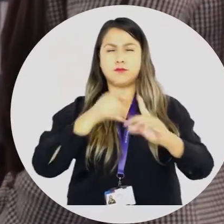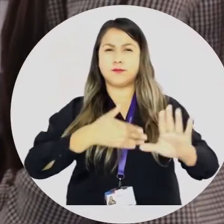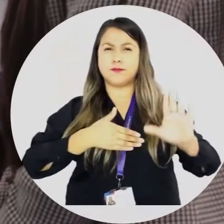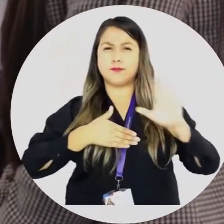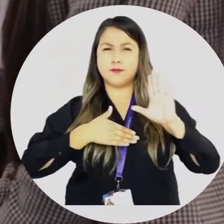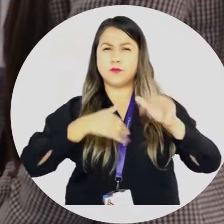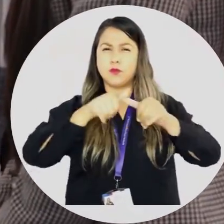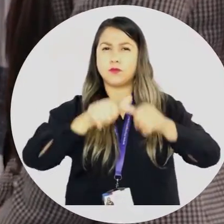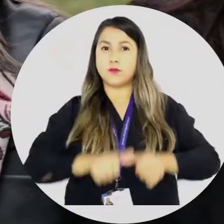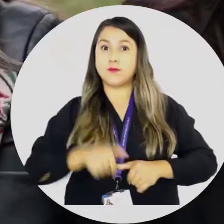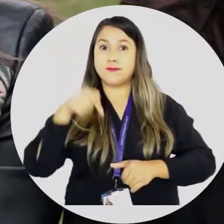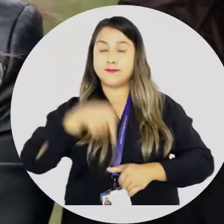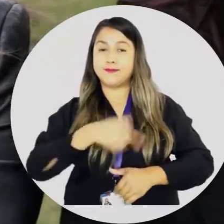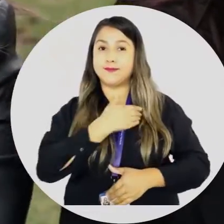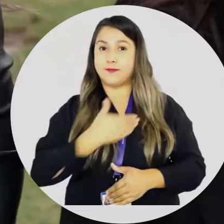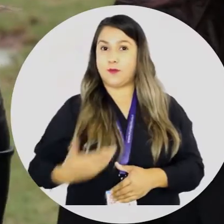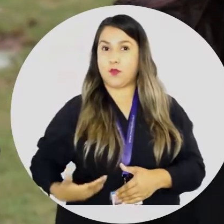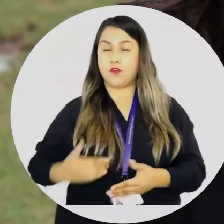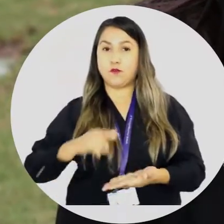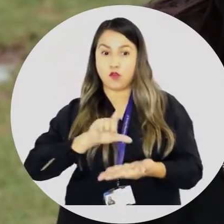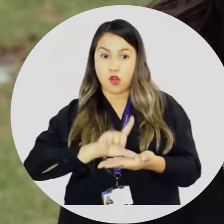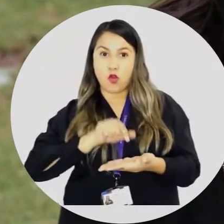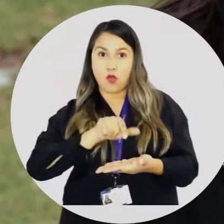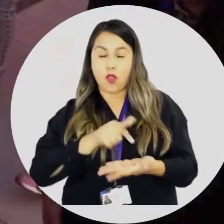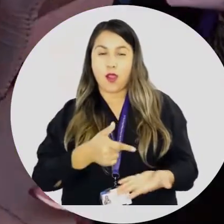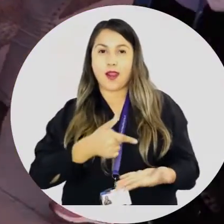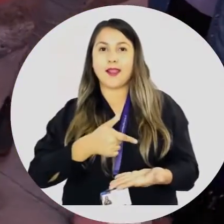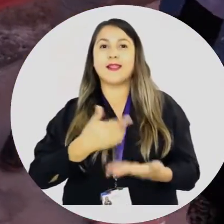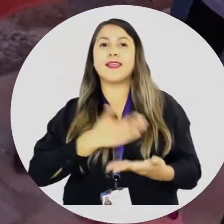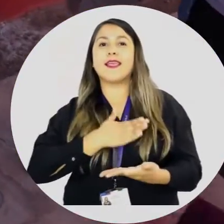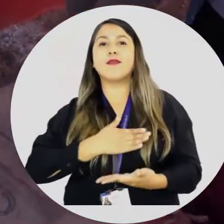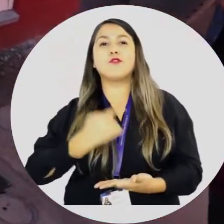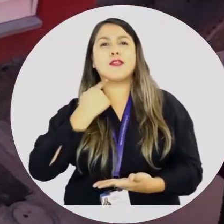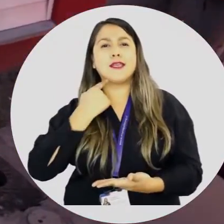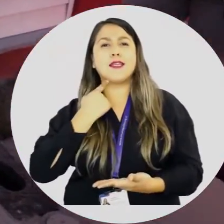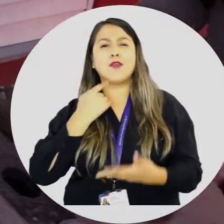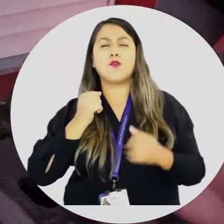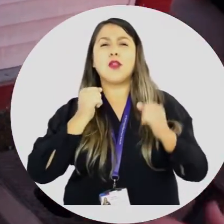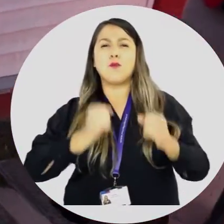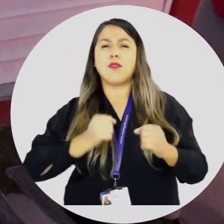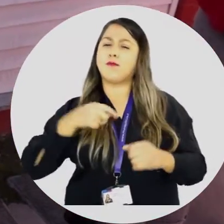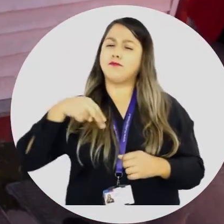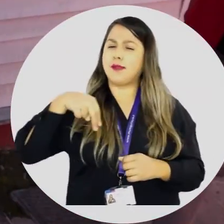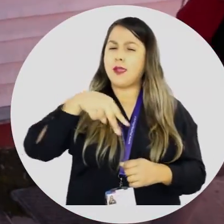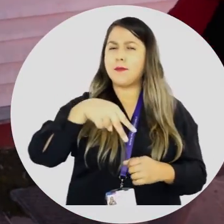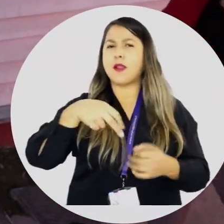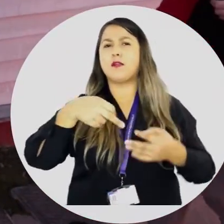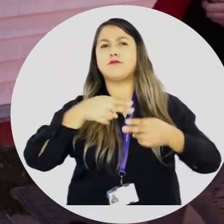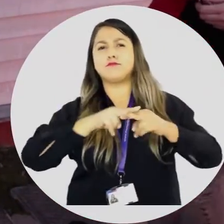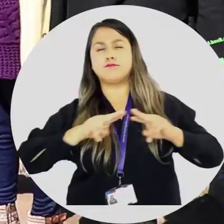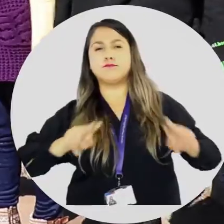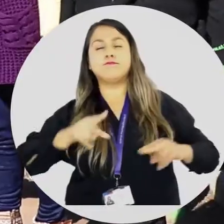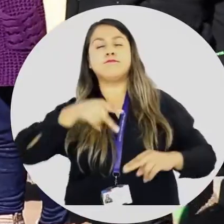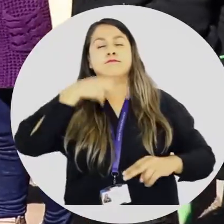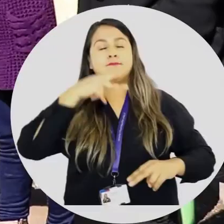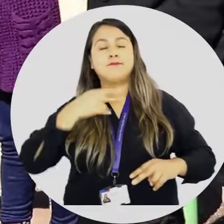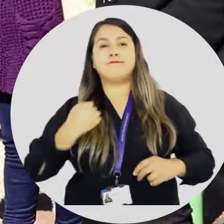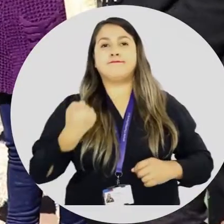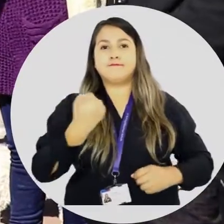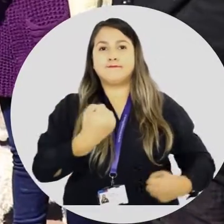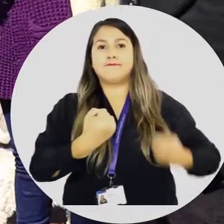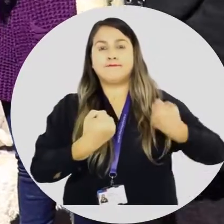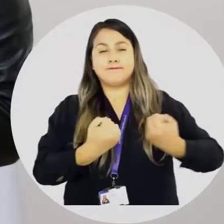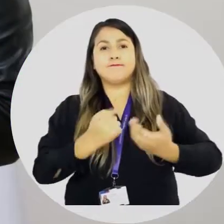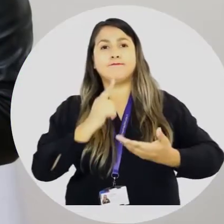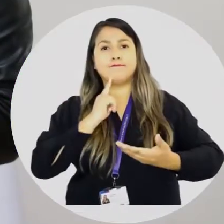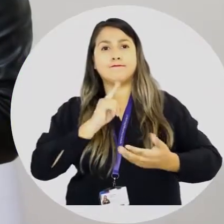y compromiso durante este gobierno local es que Quilicura sea caminable, respirable y solidaria, teniendo